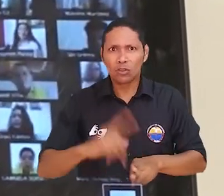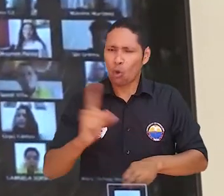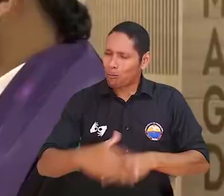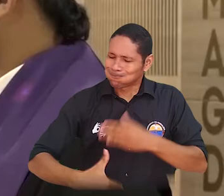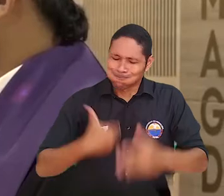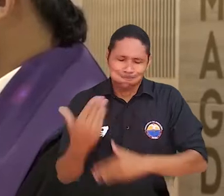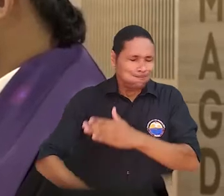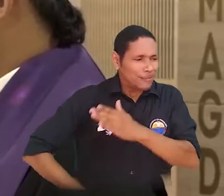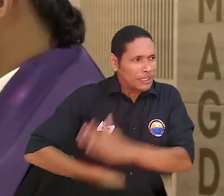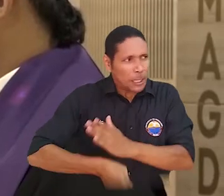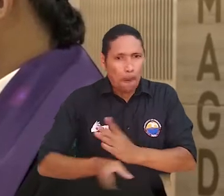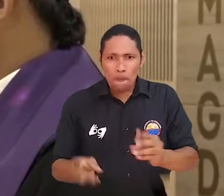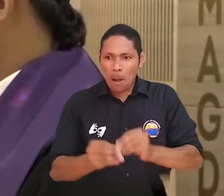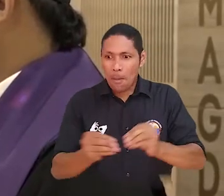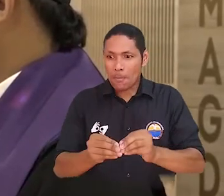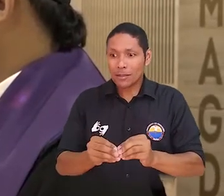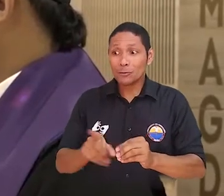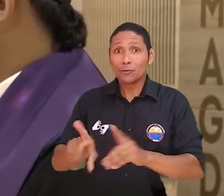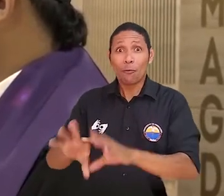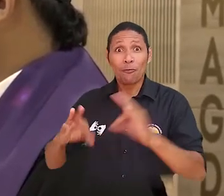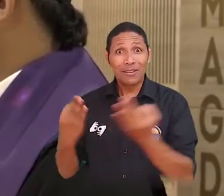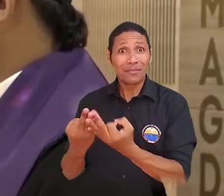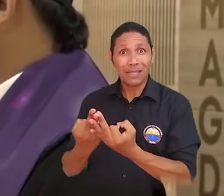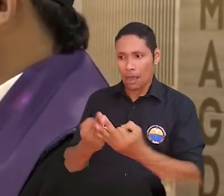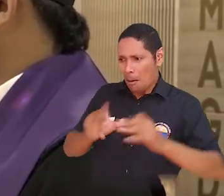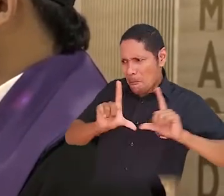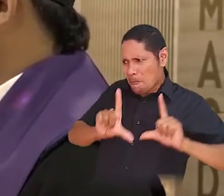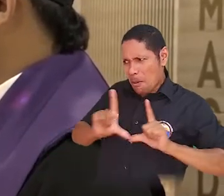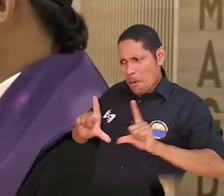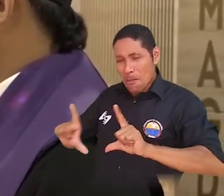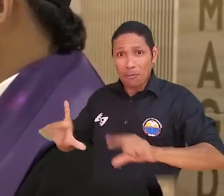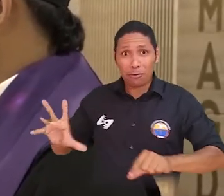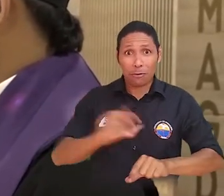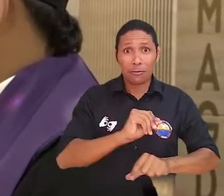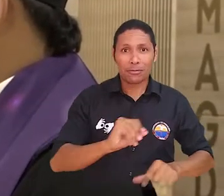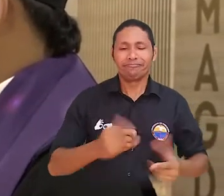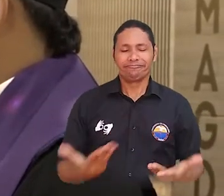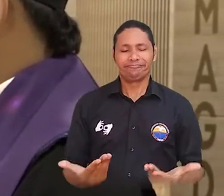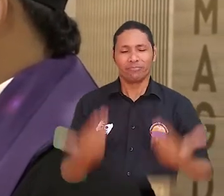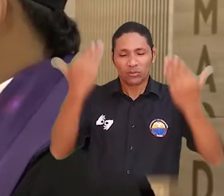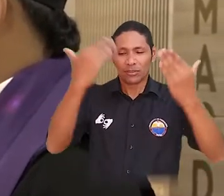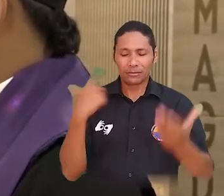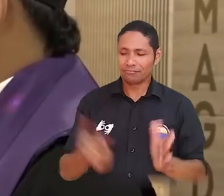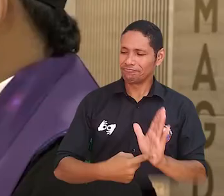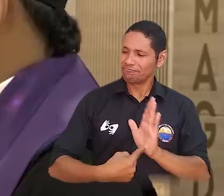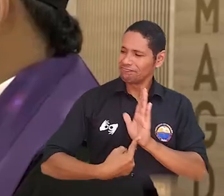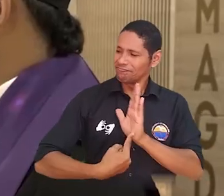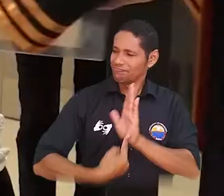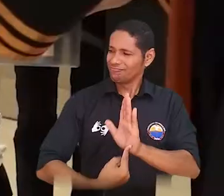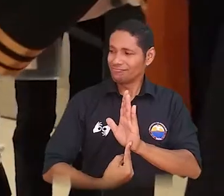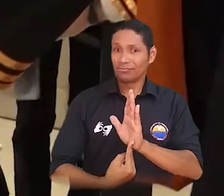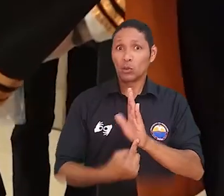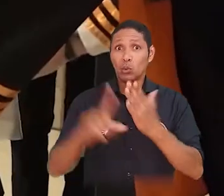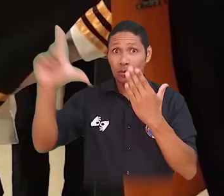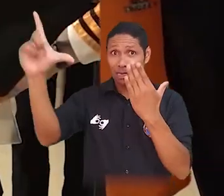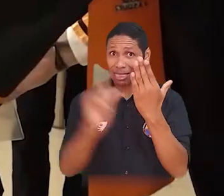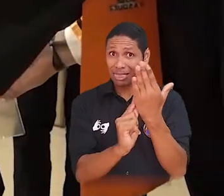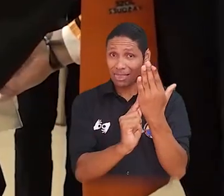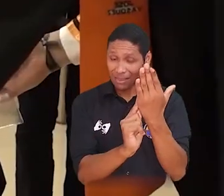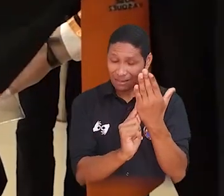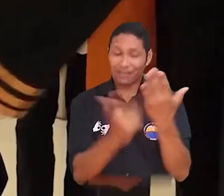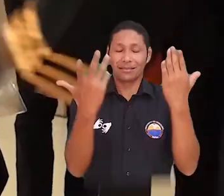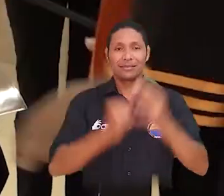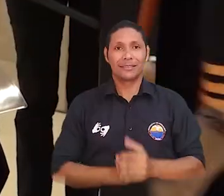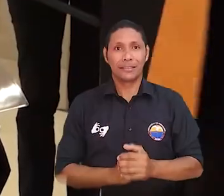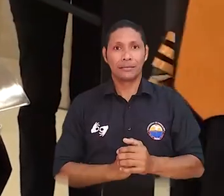avanzando, que los procesos no se detienen y que momentos tan especiales como este para nuestros graduados y sus familias lo seguimos haciendo